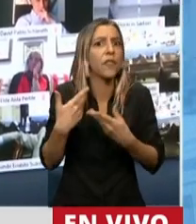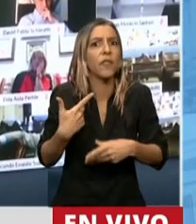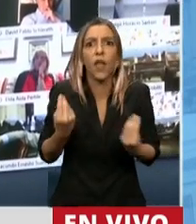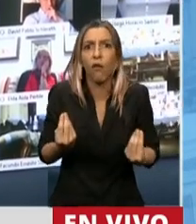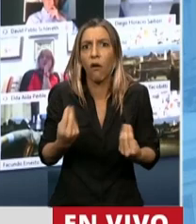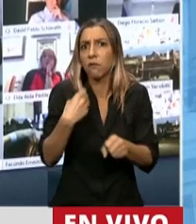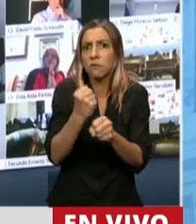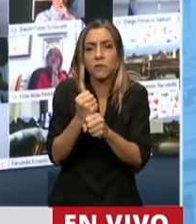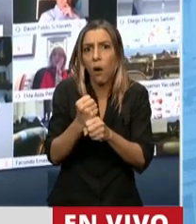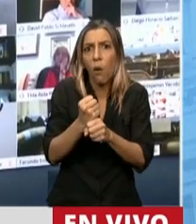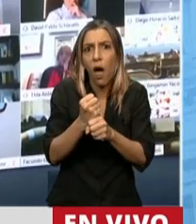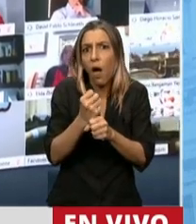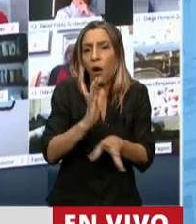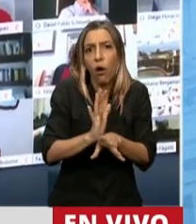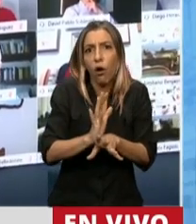esenciales.